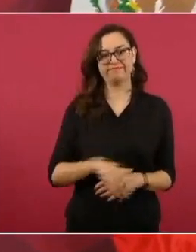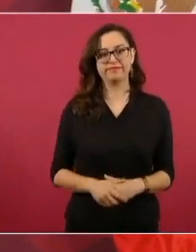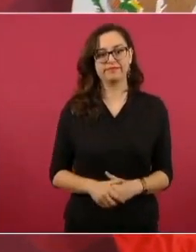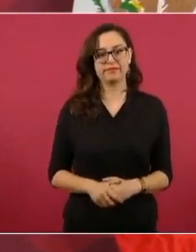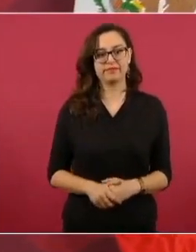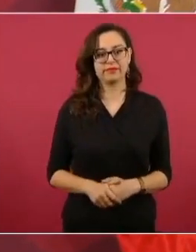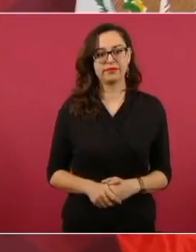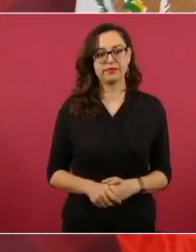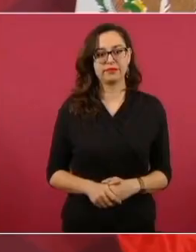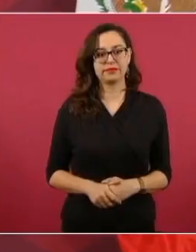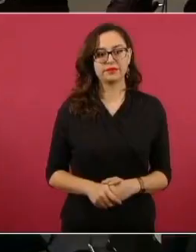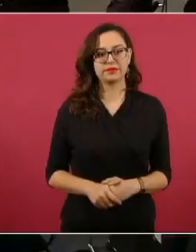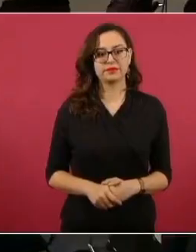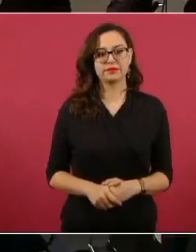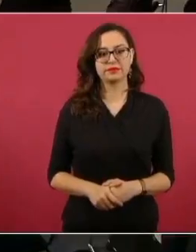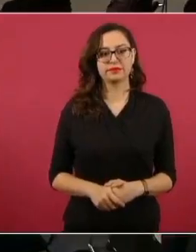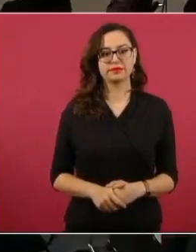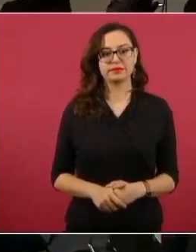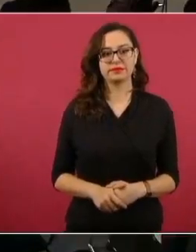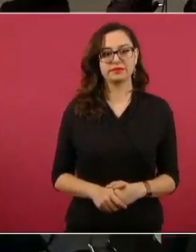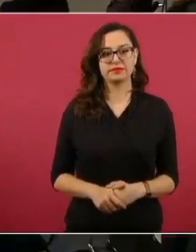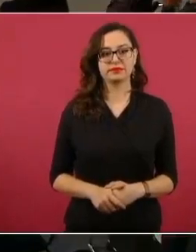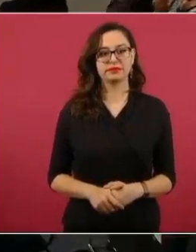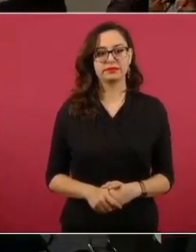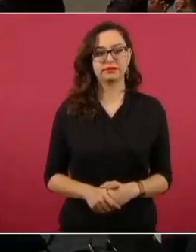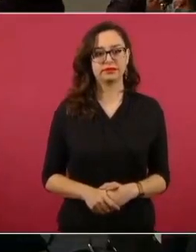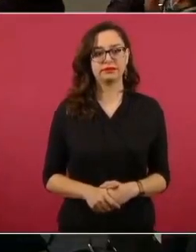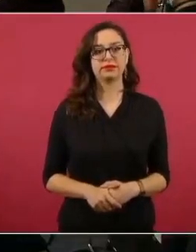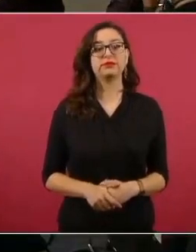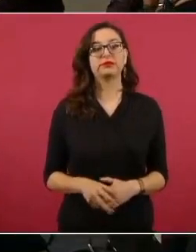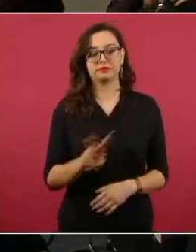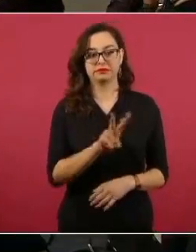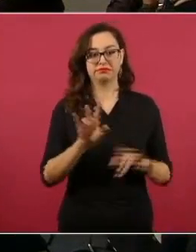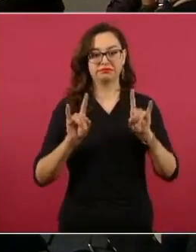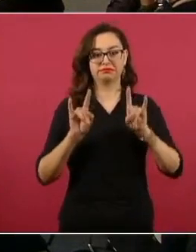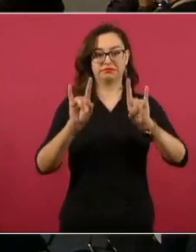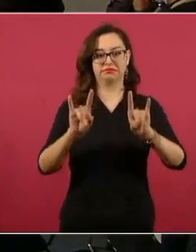A ver, muestra la otra, la verdadera. Ahí está, sí.